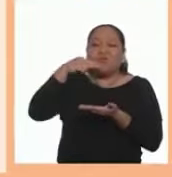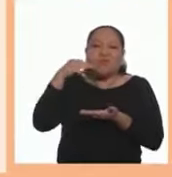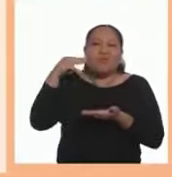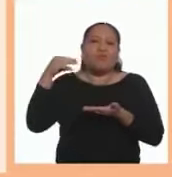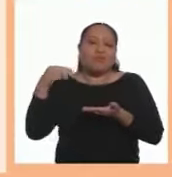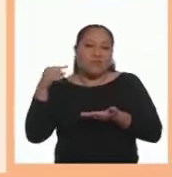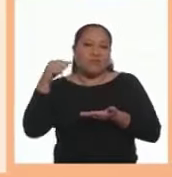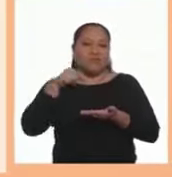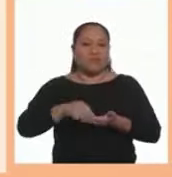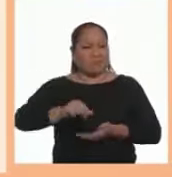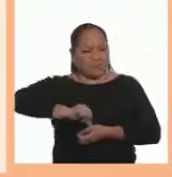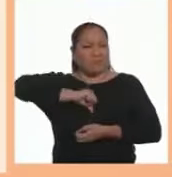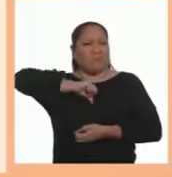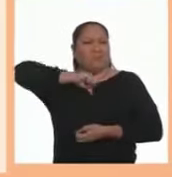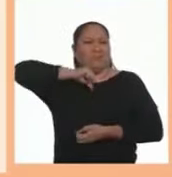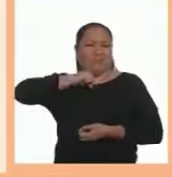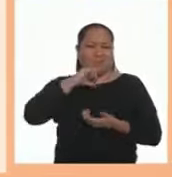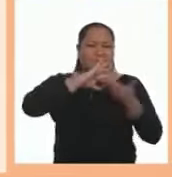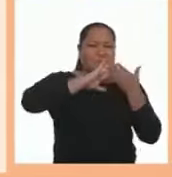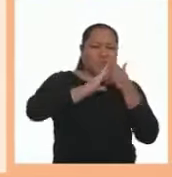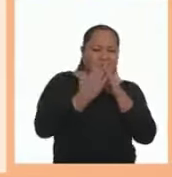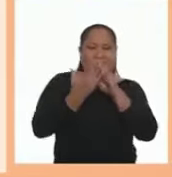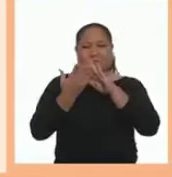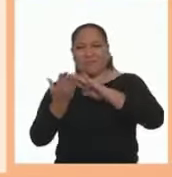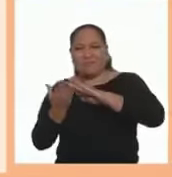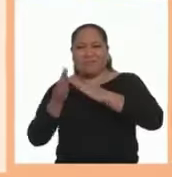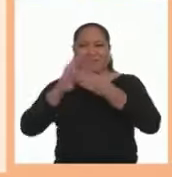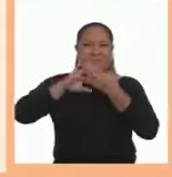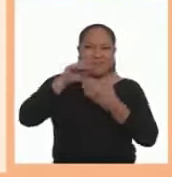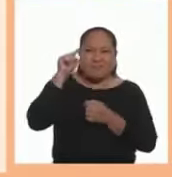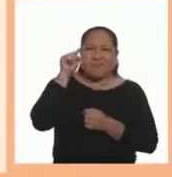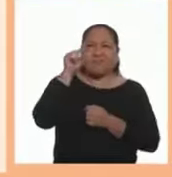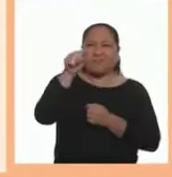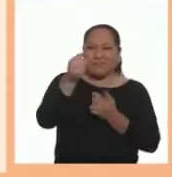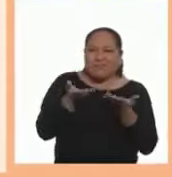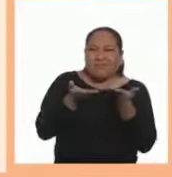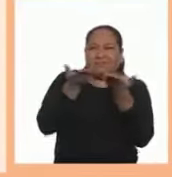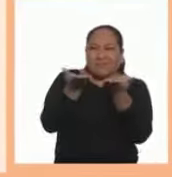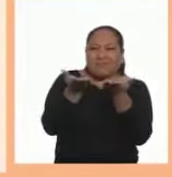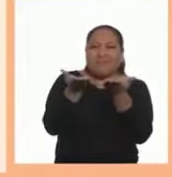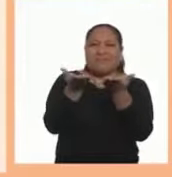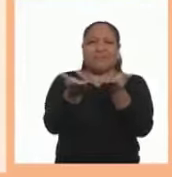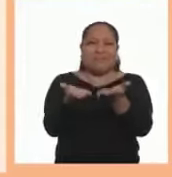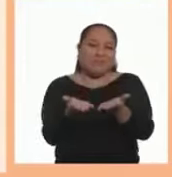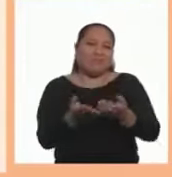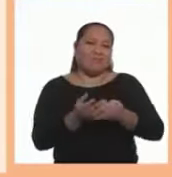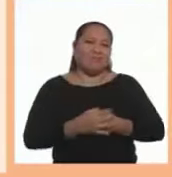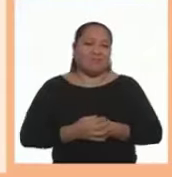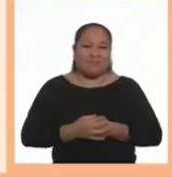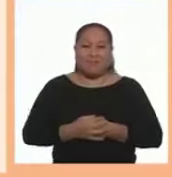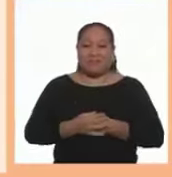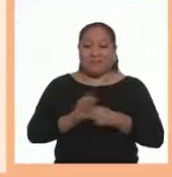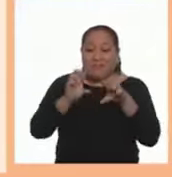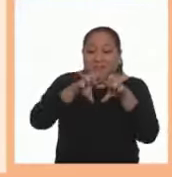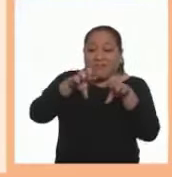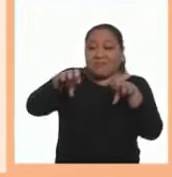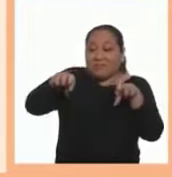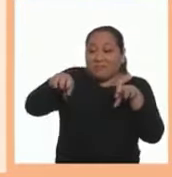mazamorra también Orgullo de mi pueblo que tú debes tener